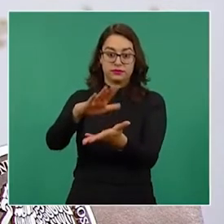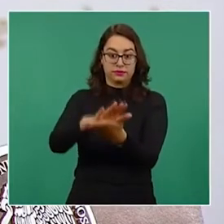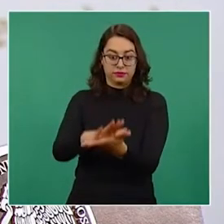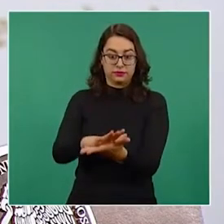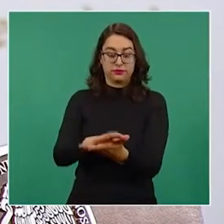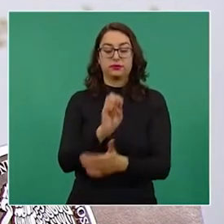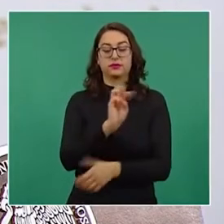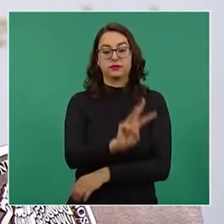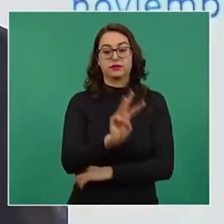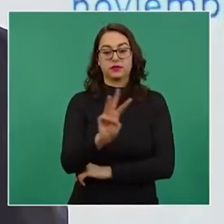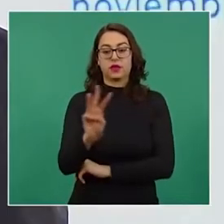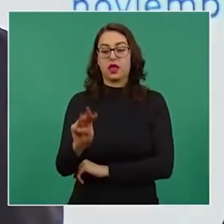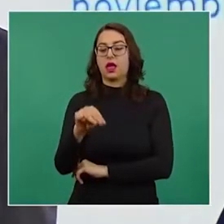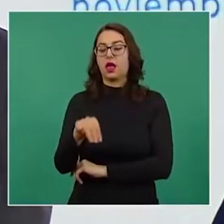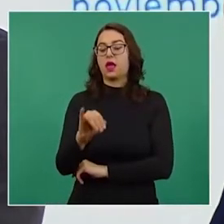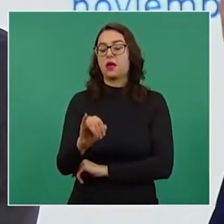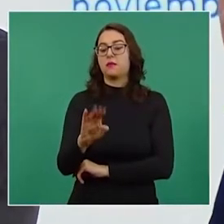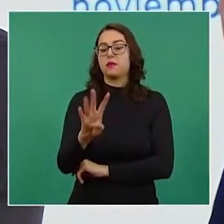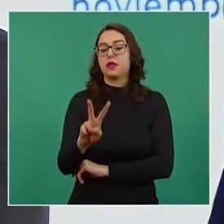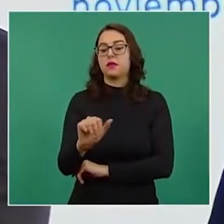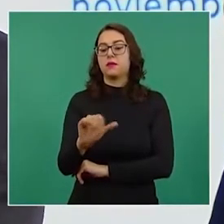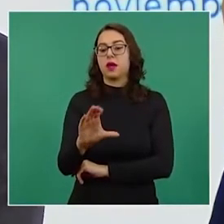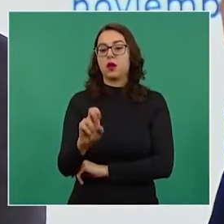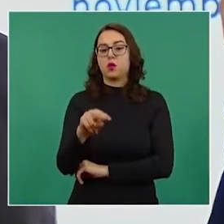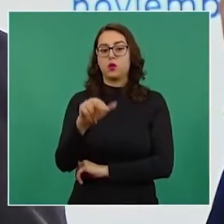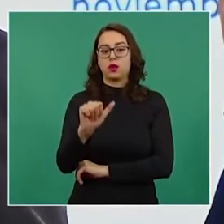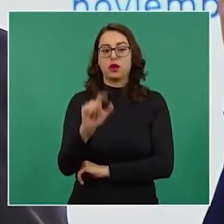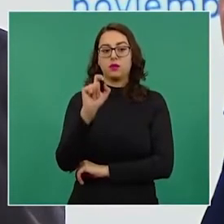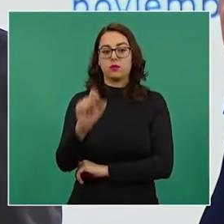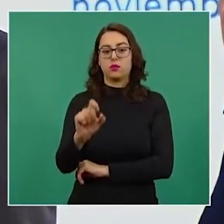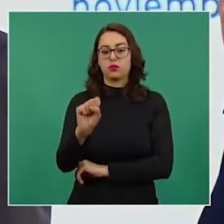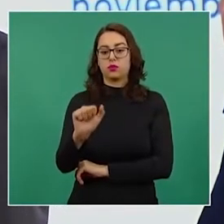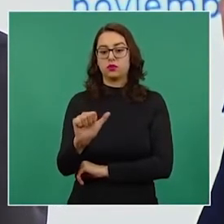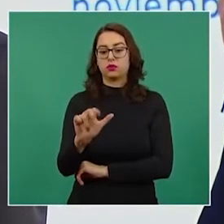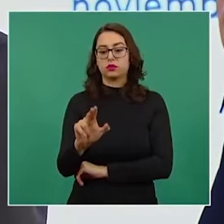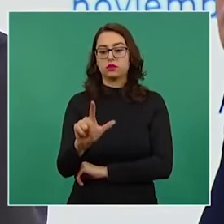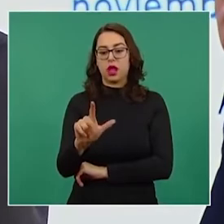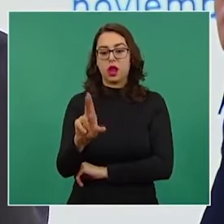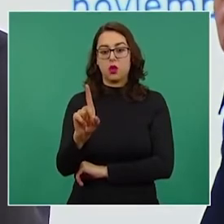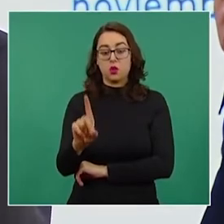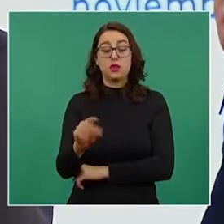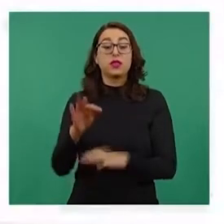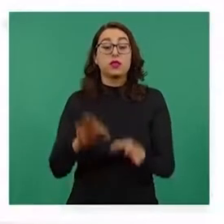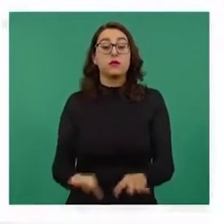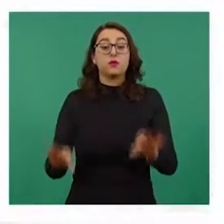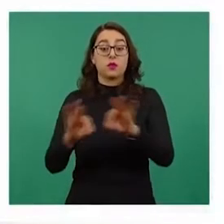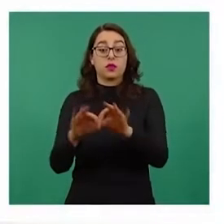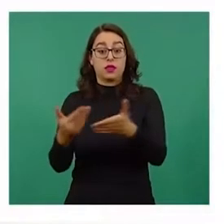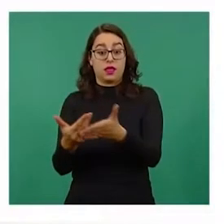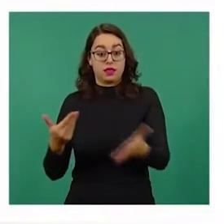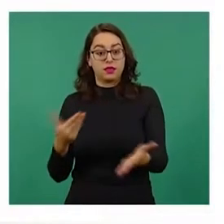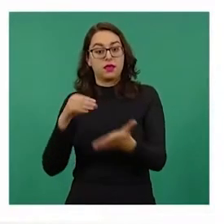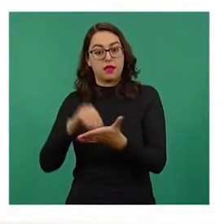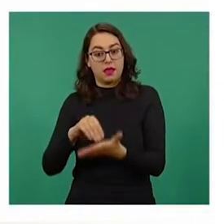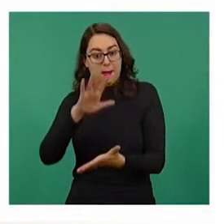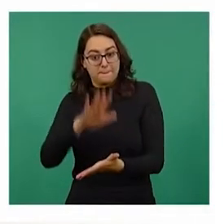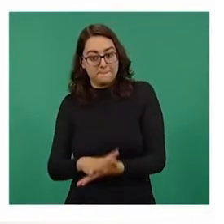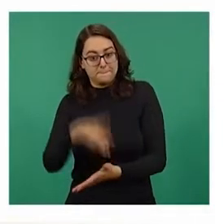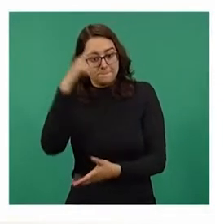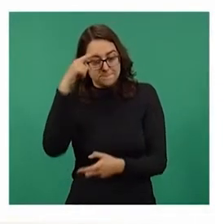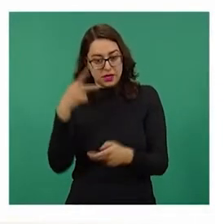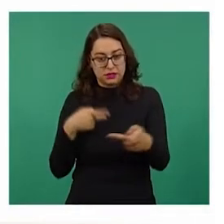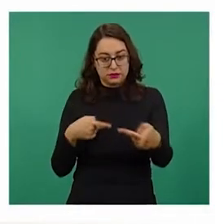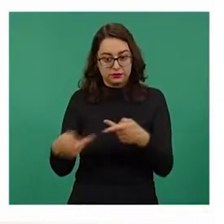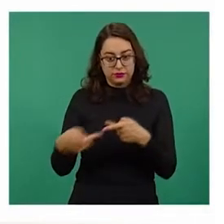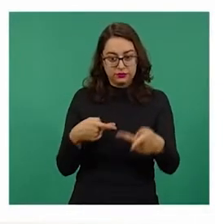el portal mivacuna.salud.gov.mx. Es importante preregistrarse, eso nos ayuda a planear y después